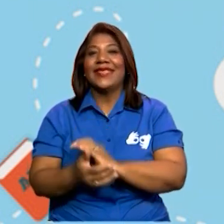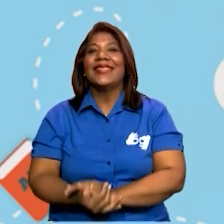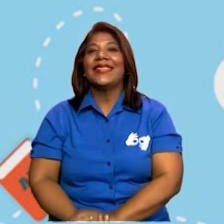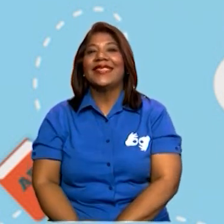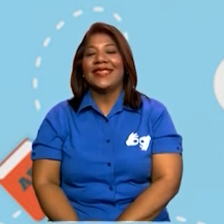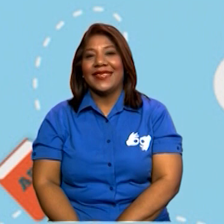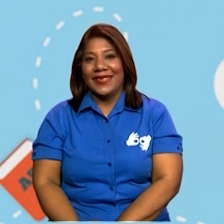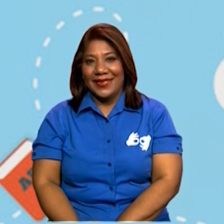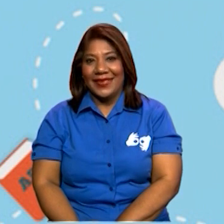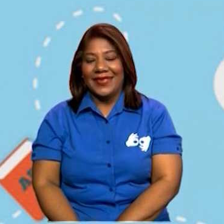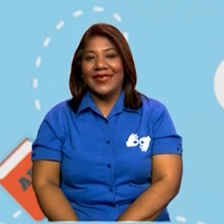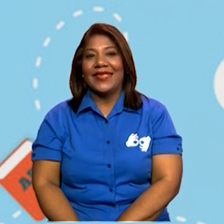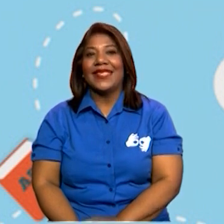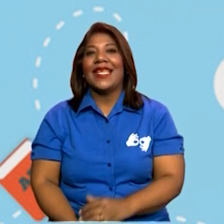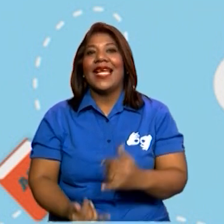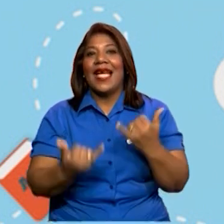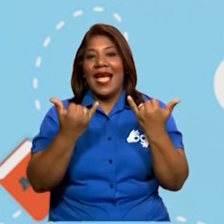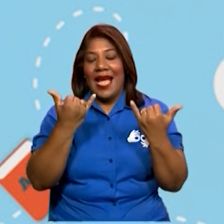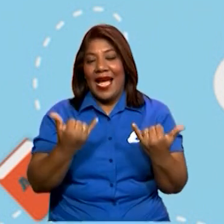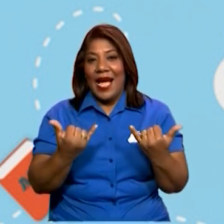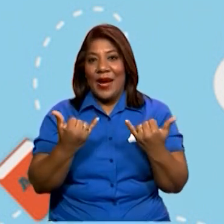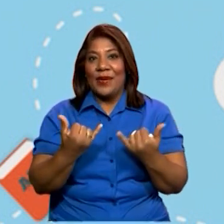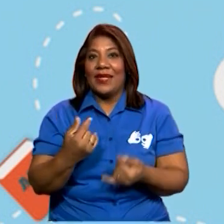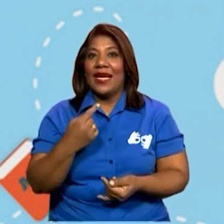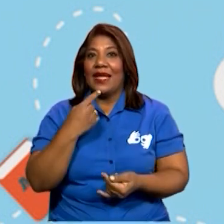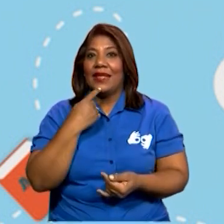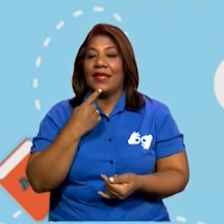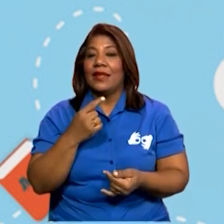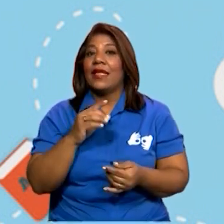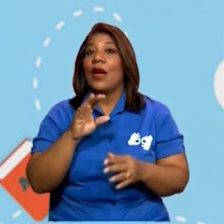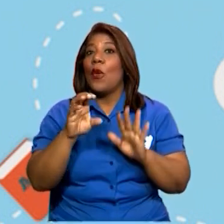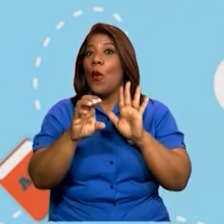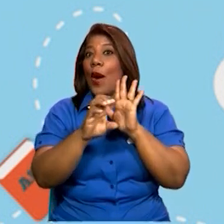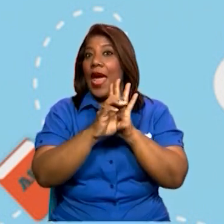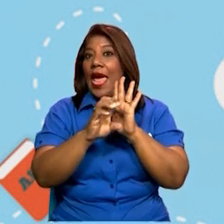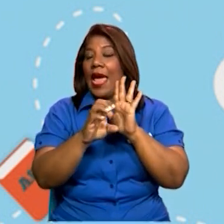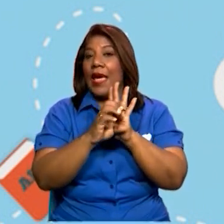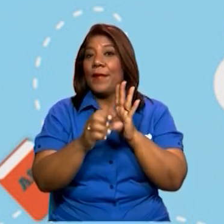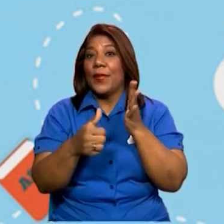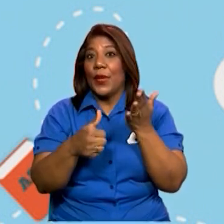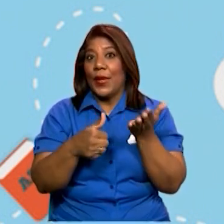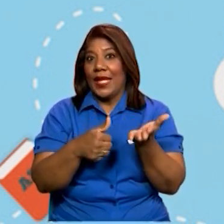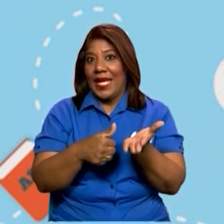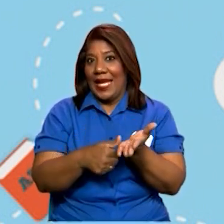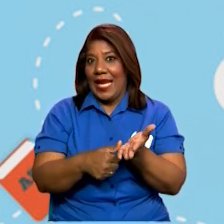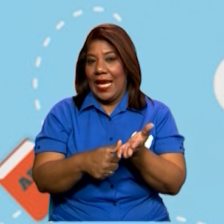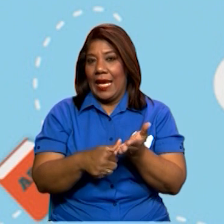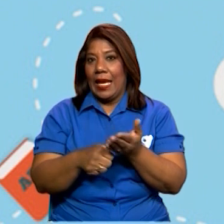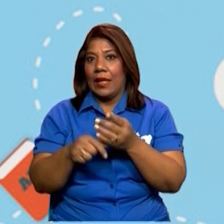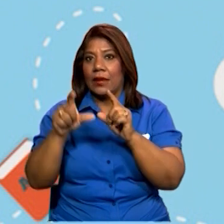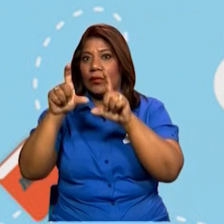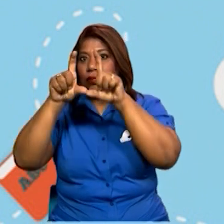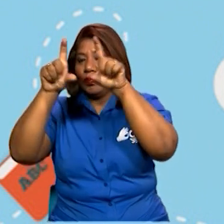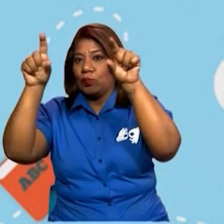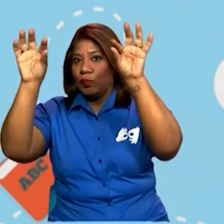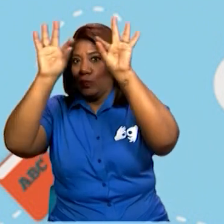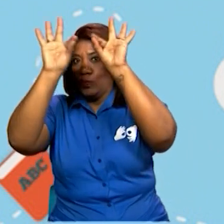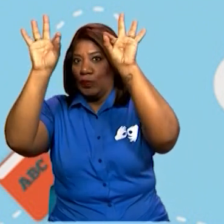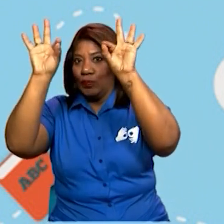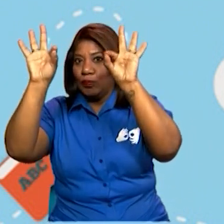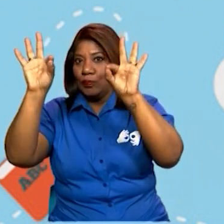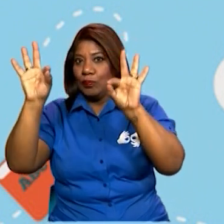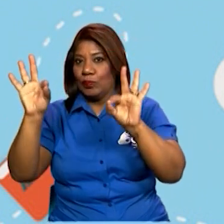Ahora vamos a mostrarles un ejemplo de lo que es una carta. Dice, esta carta no está estructurada en el orden